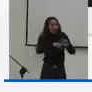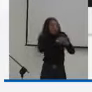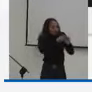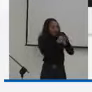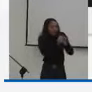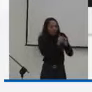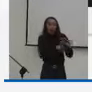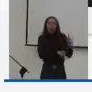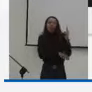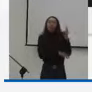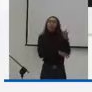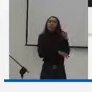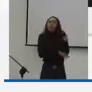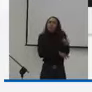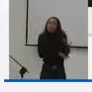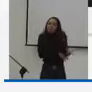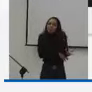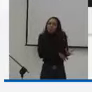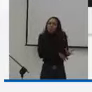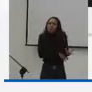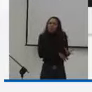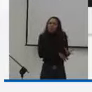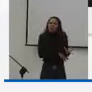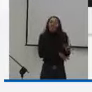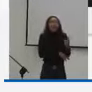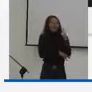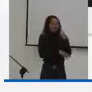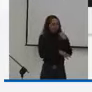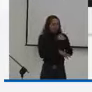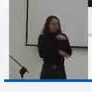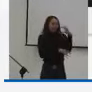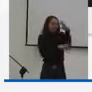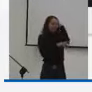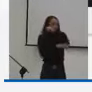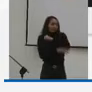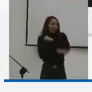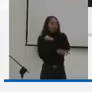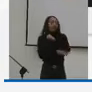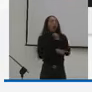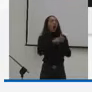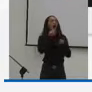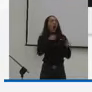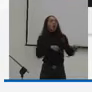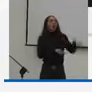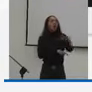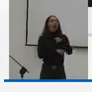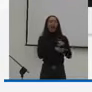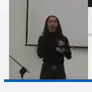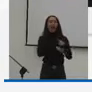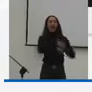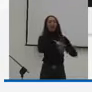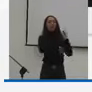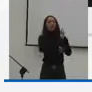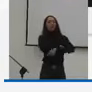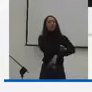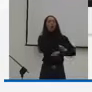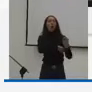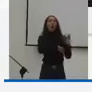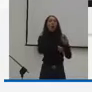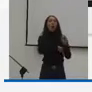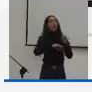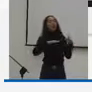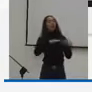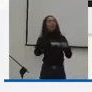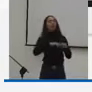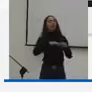Mujeres y Deporte, terminan, en algunas de las ocasiones, siendo penalizadas o suspenden